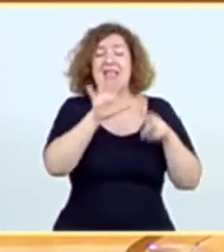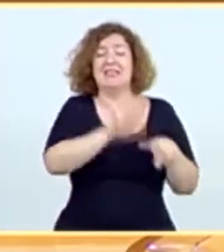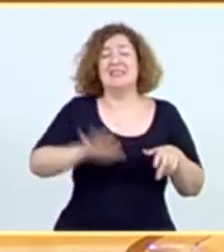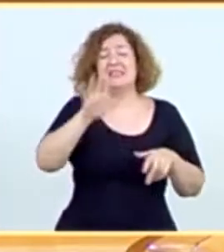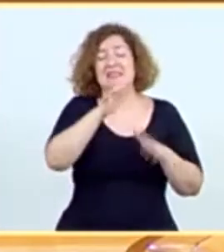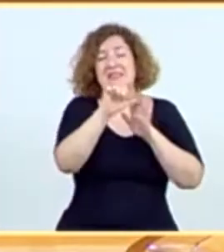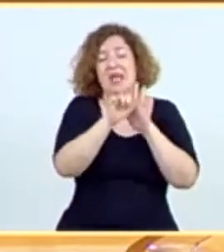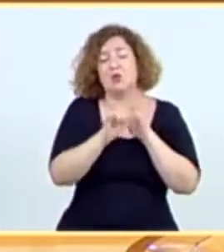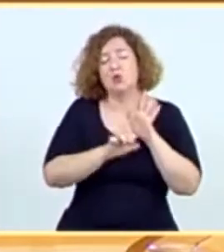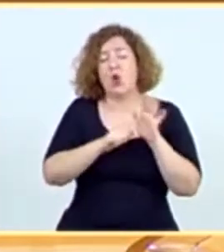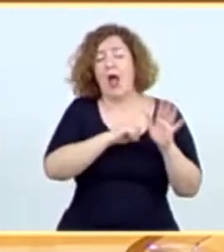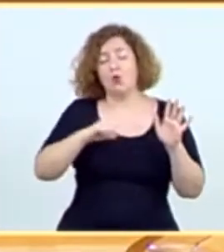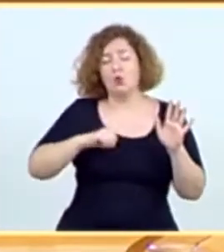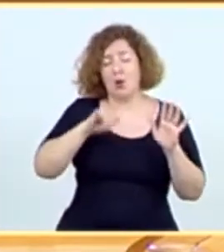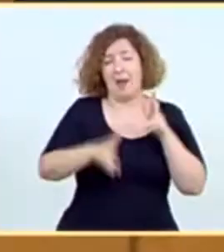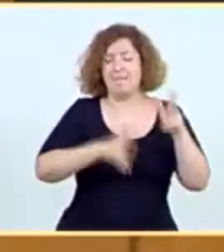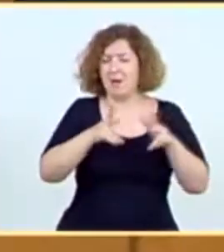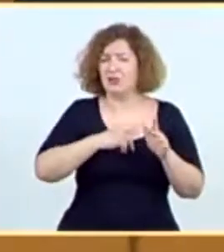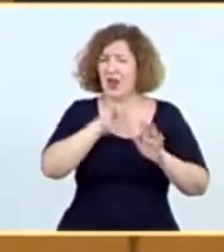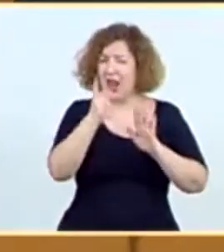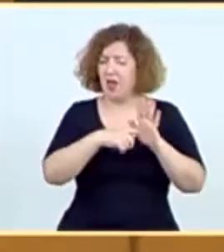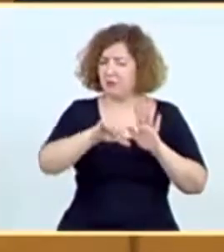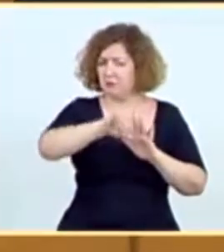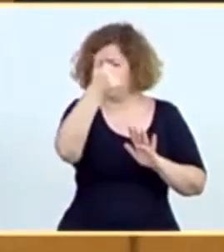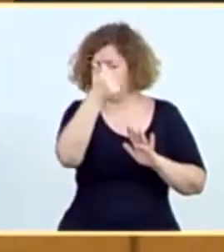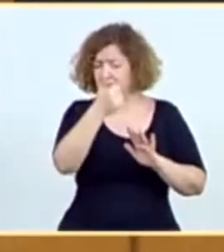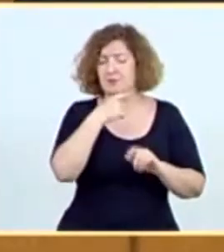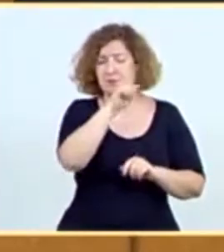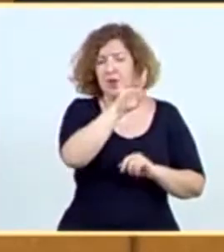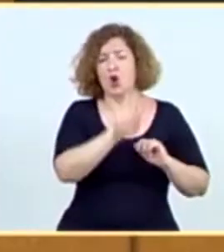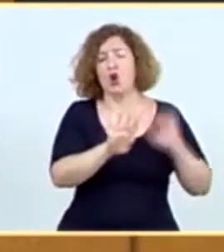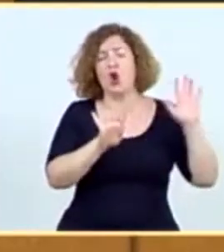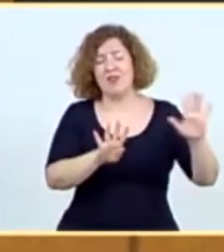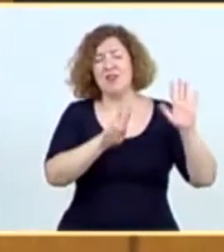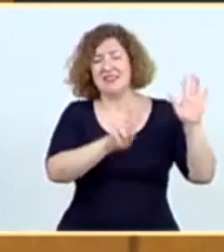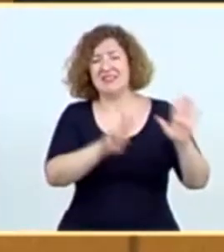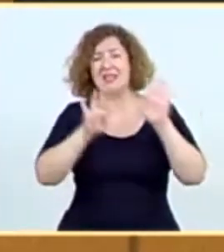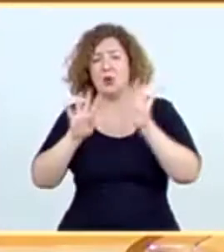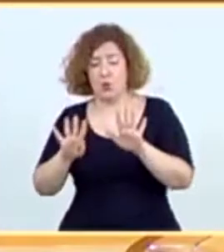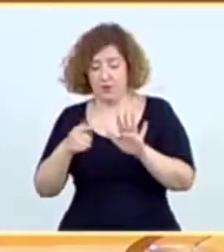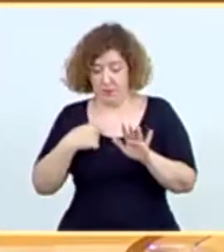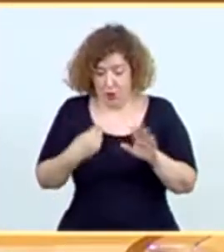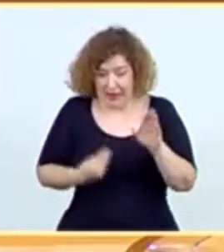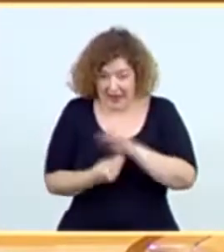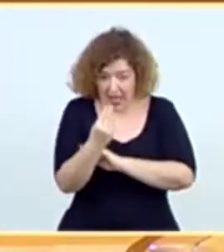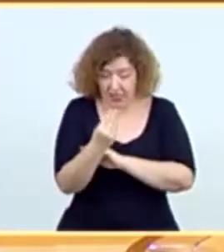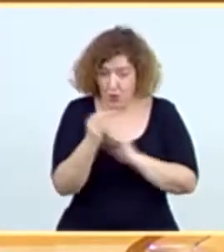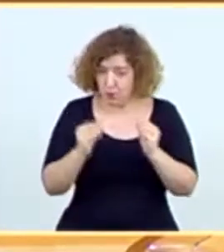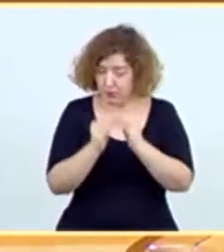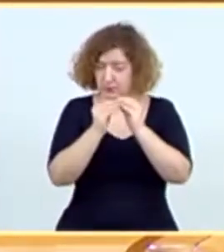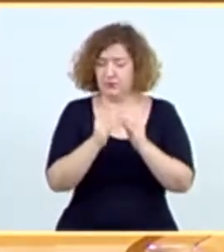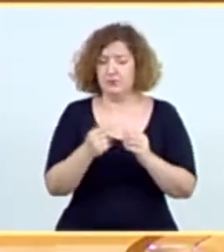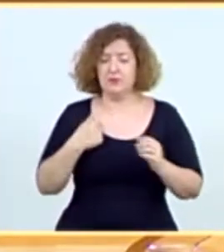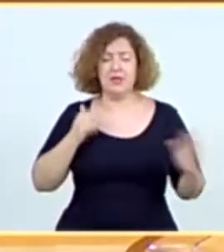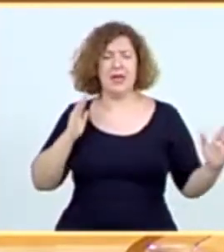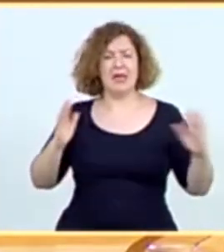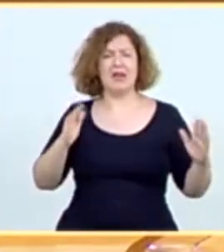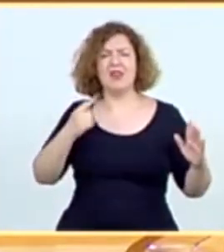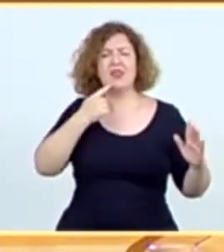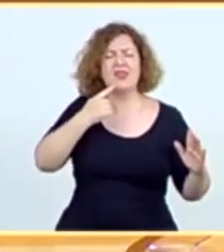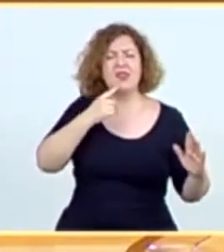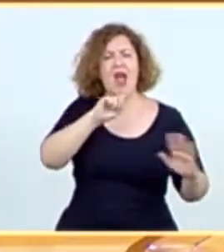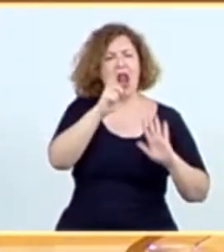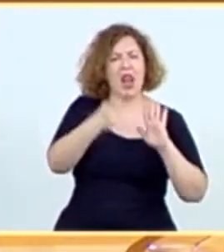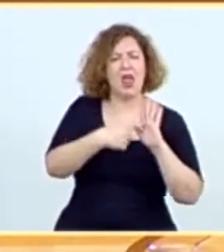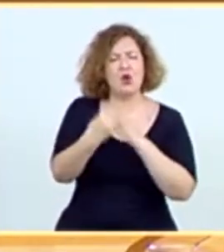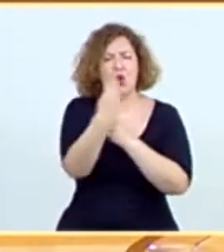primer texto legal aprobado. En 1979, señorías, es el año en el que nací yo. A los de mi generación nos contaron que había una